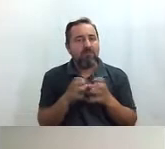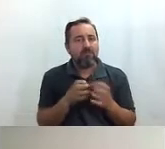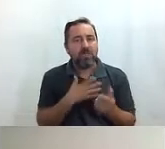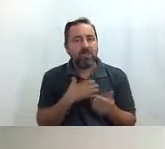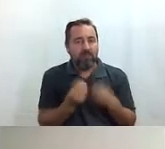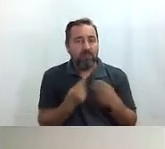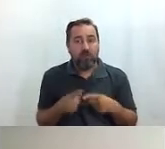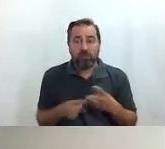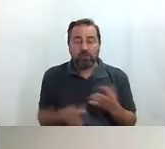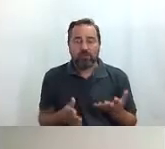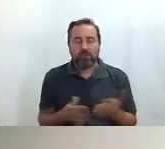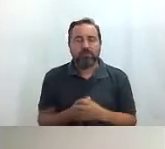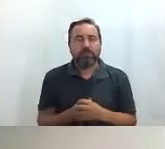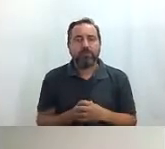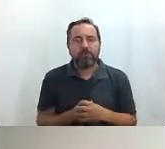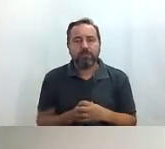hacer las cosas bien